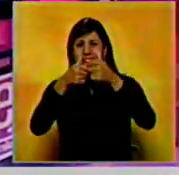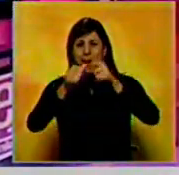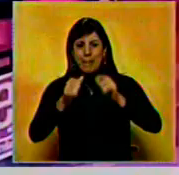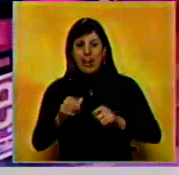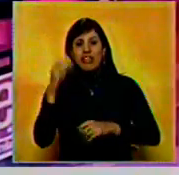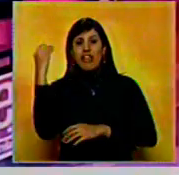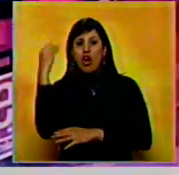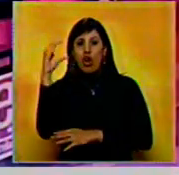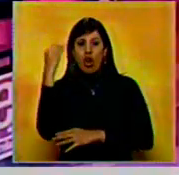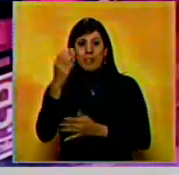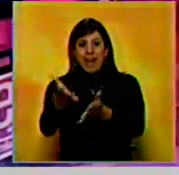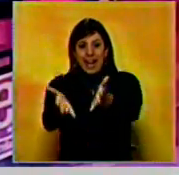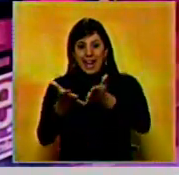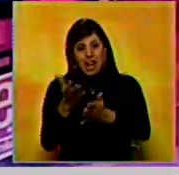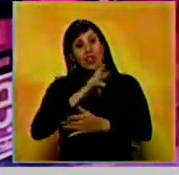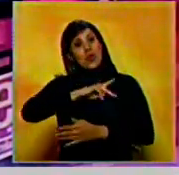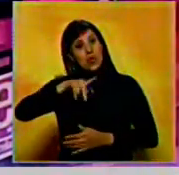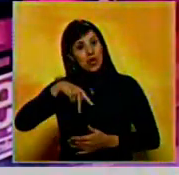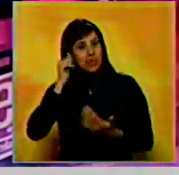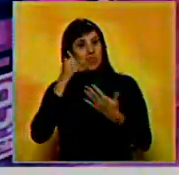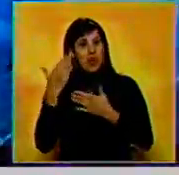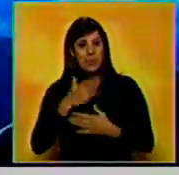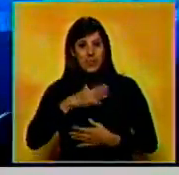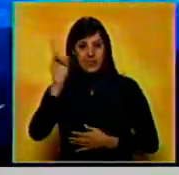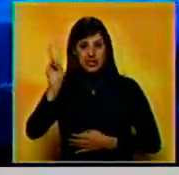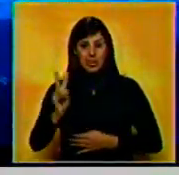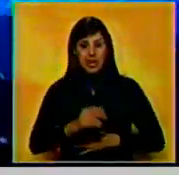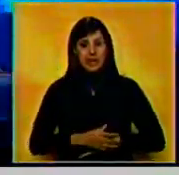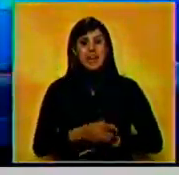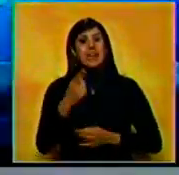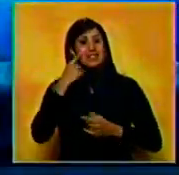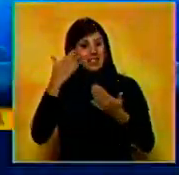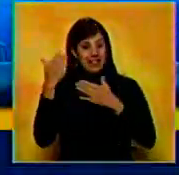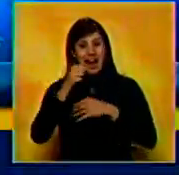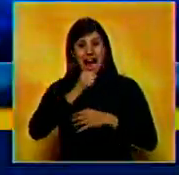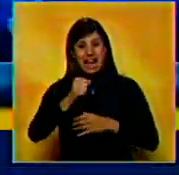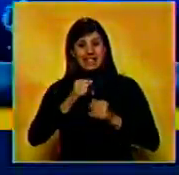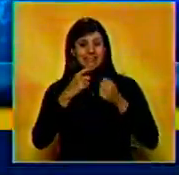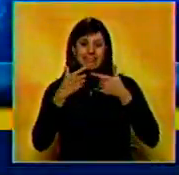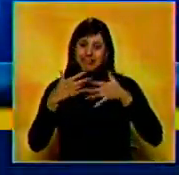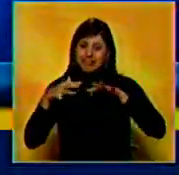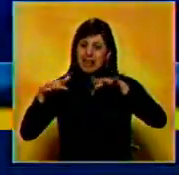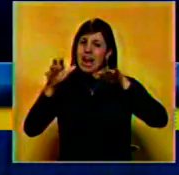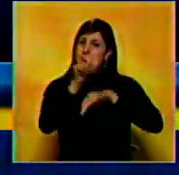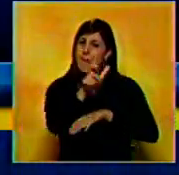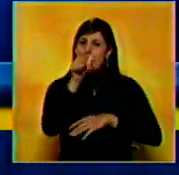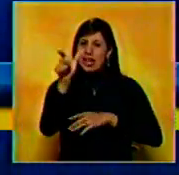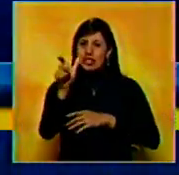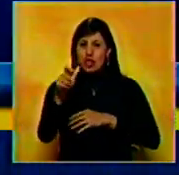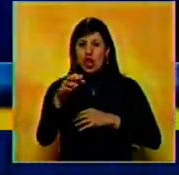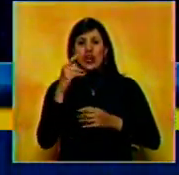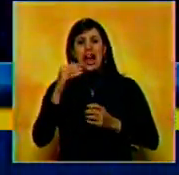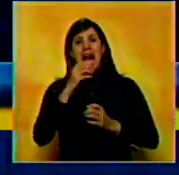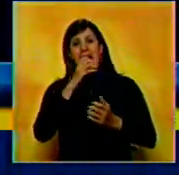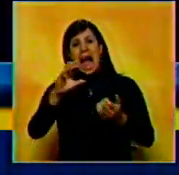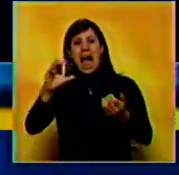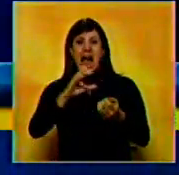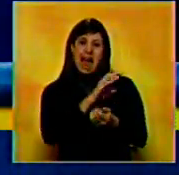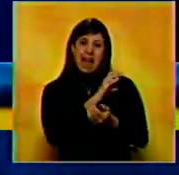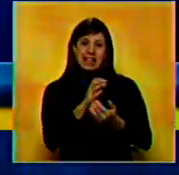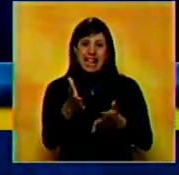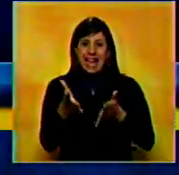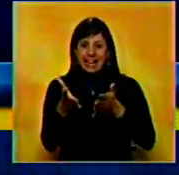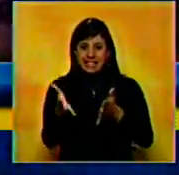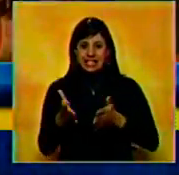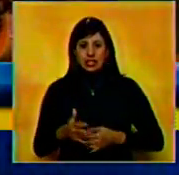en Colombia, donde ganó nuestra Ivana Valle. Las superestrellas deleitaron a cientos de fanáticos quienes corearon sus grandes